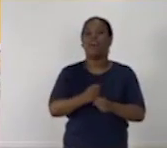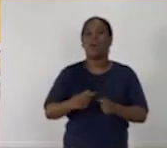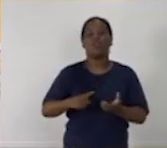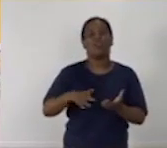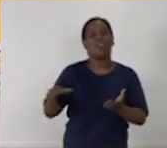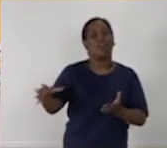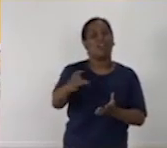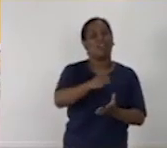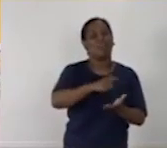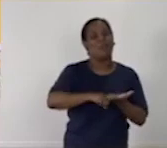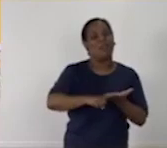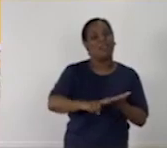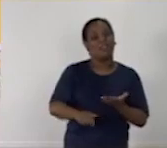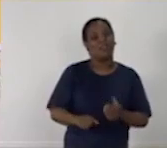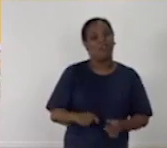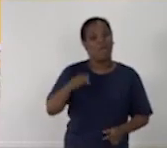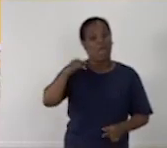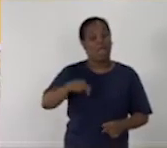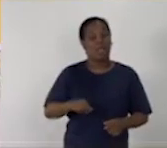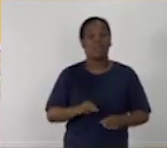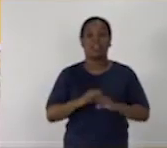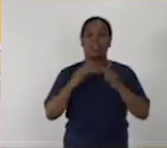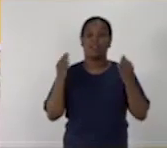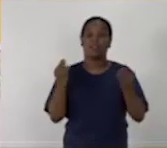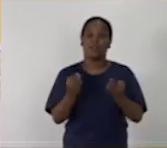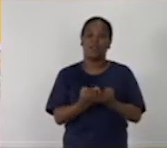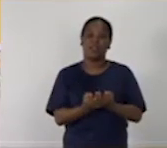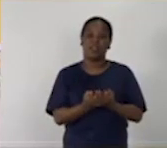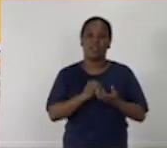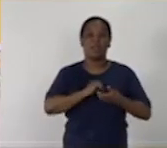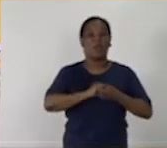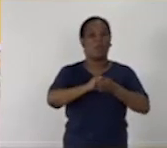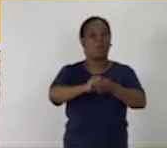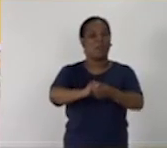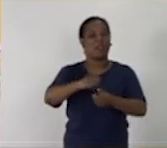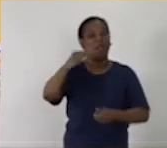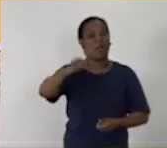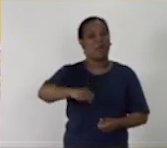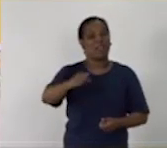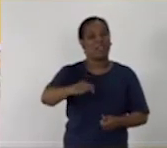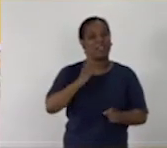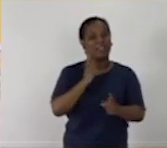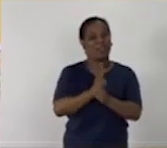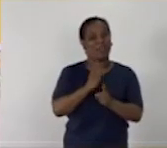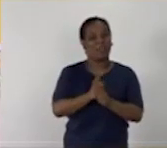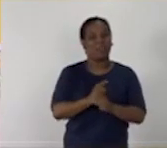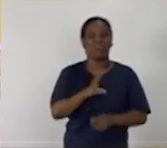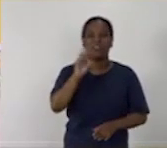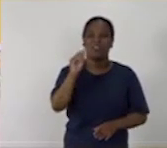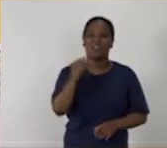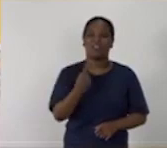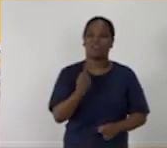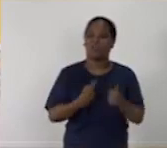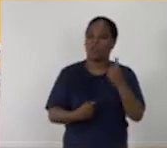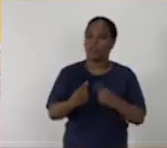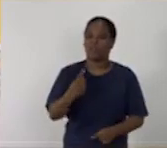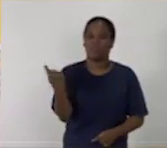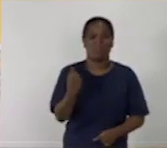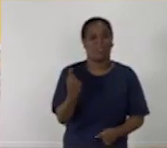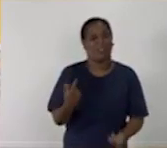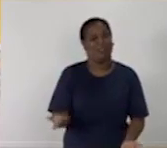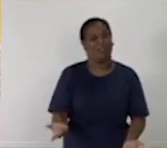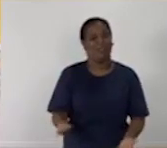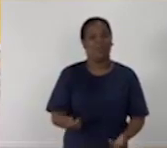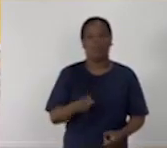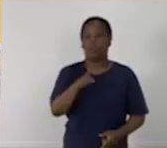durante toda la semana. A los familiares que me han acompañado en este encuentro, por favor, les digo algo. No me